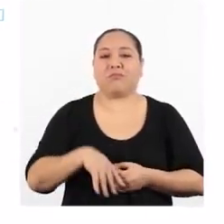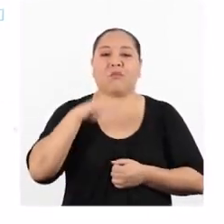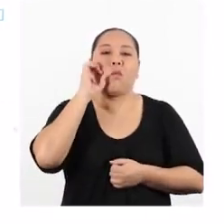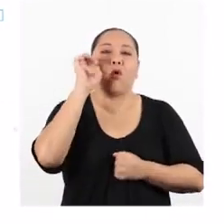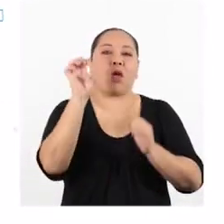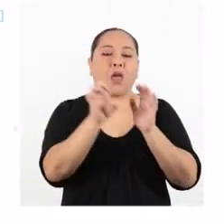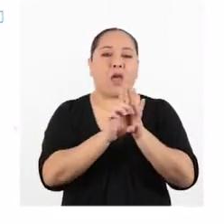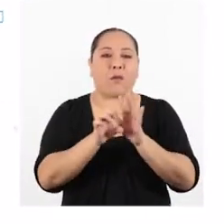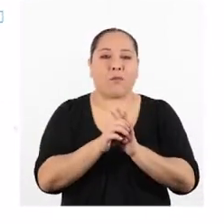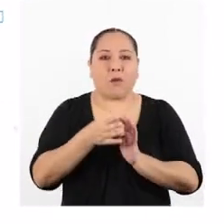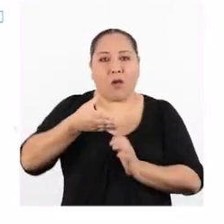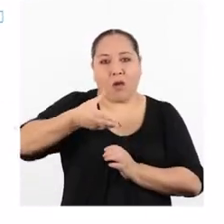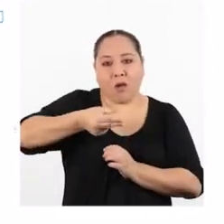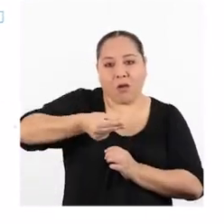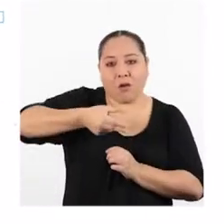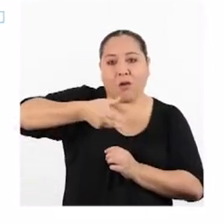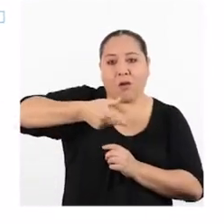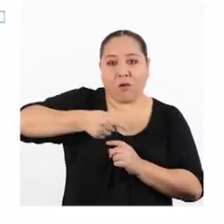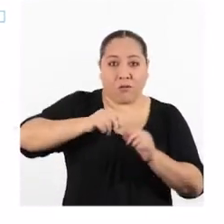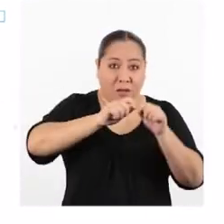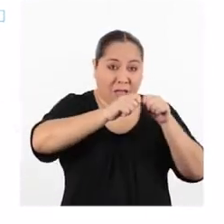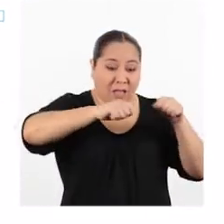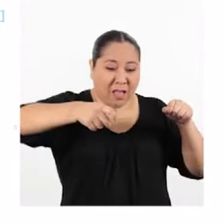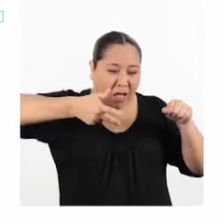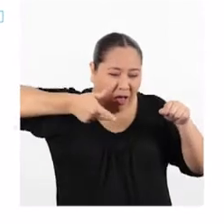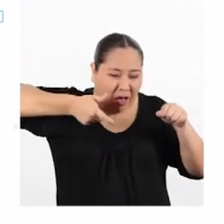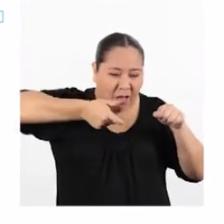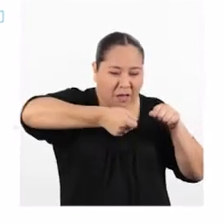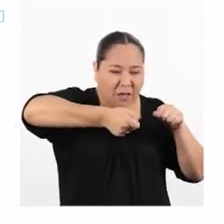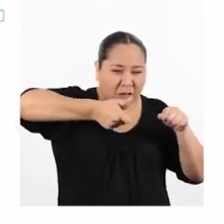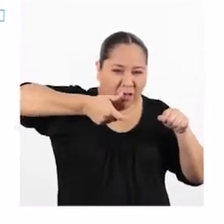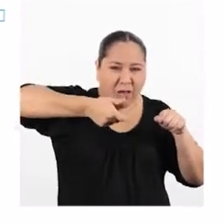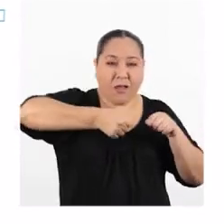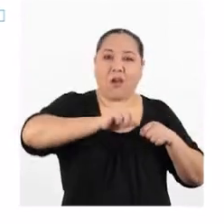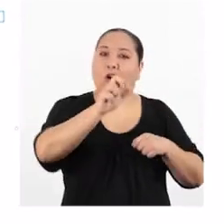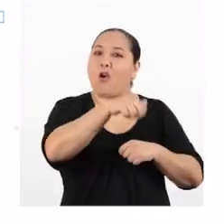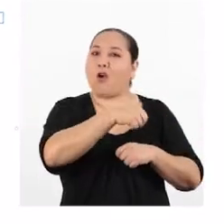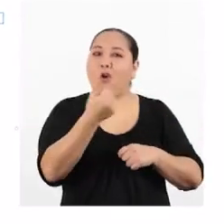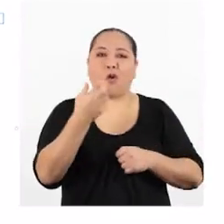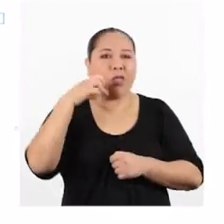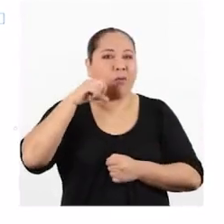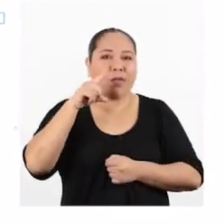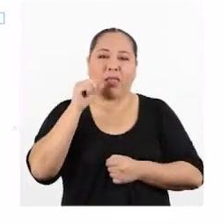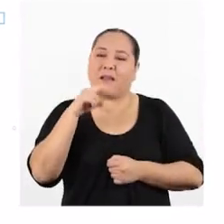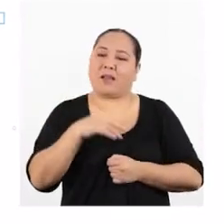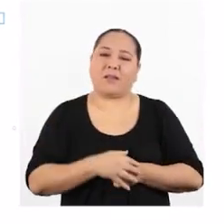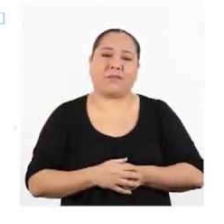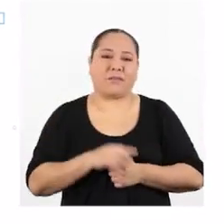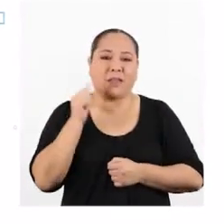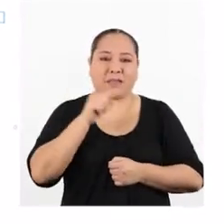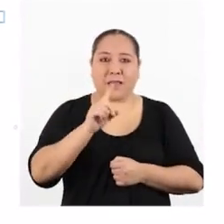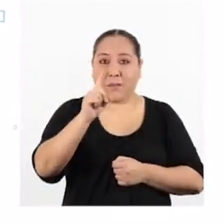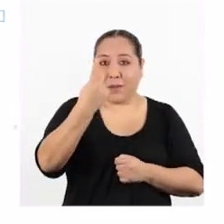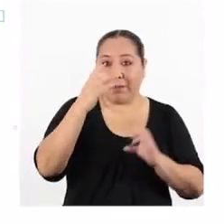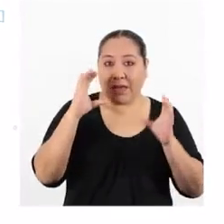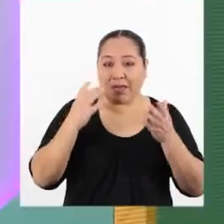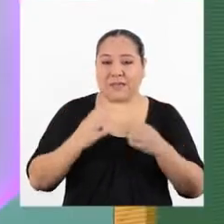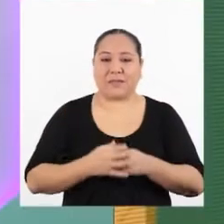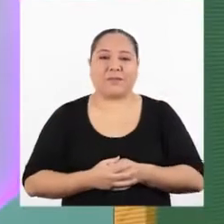ejemplo, cortar un alambre con un alicate es usar otra palanca, esta vez de primera clase.